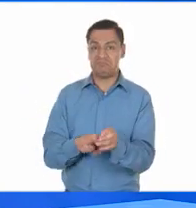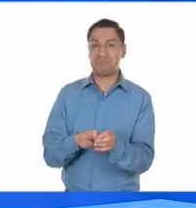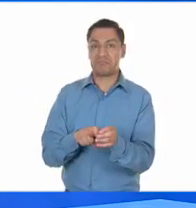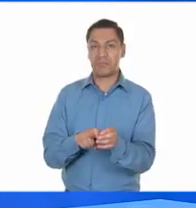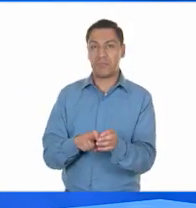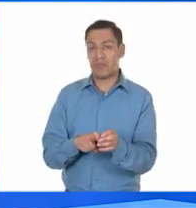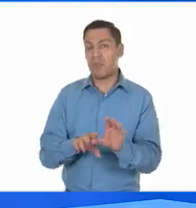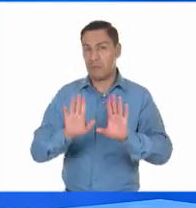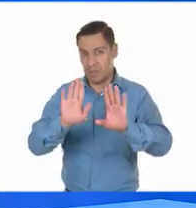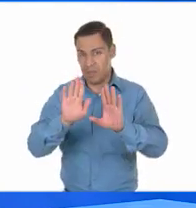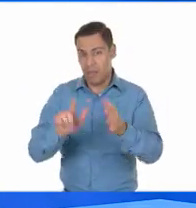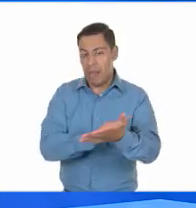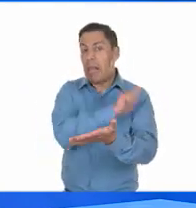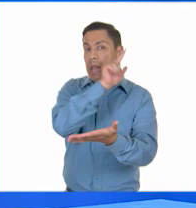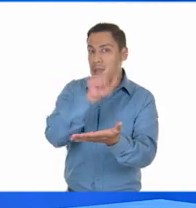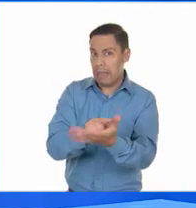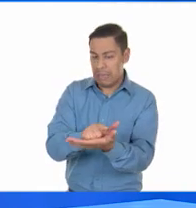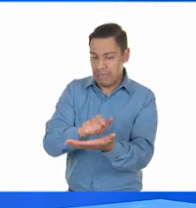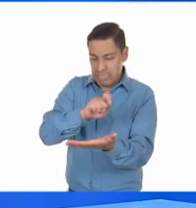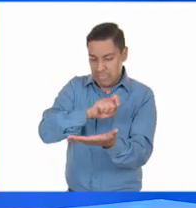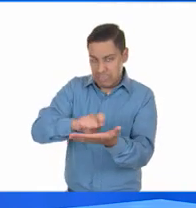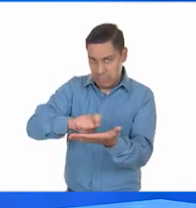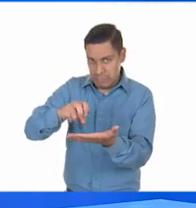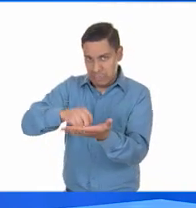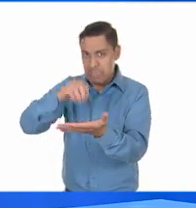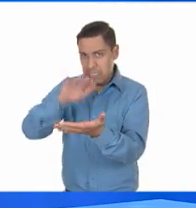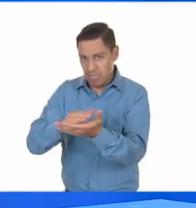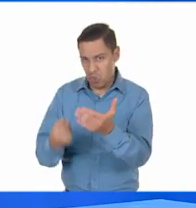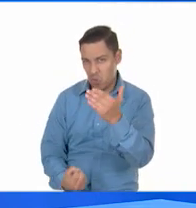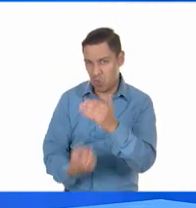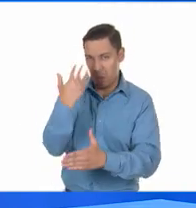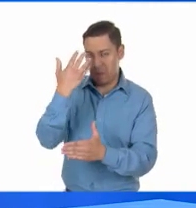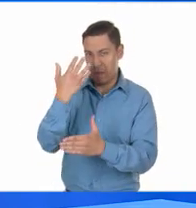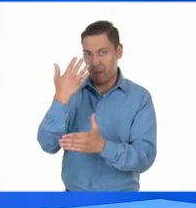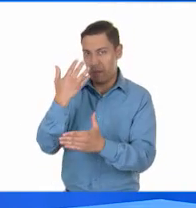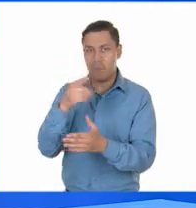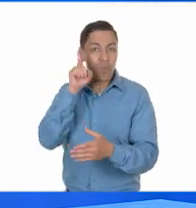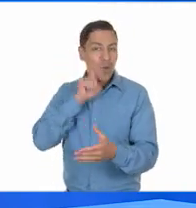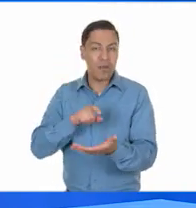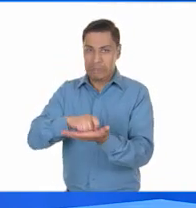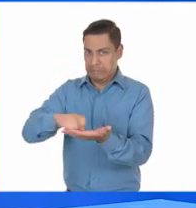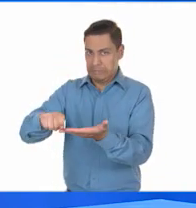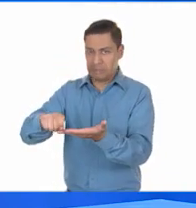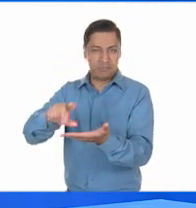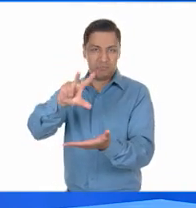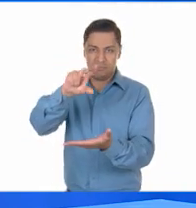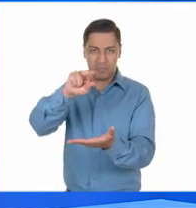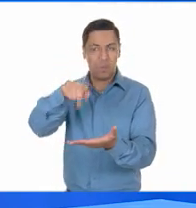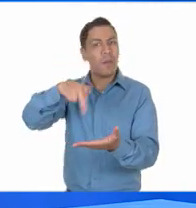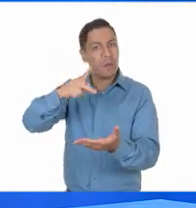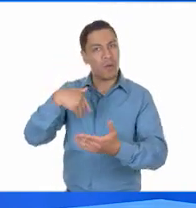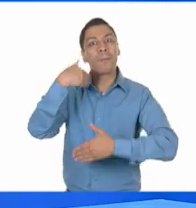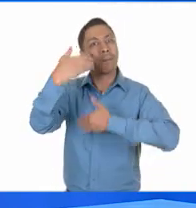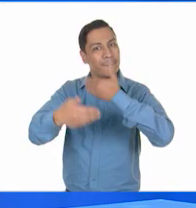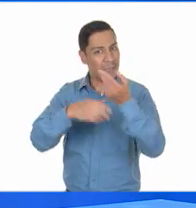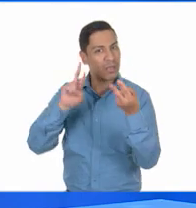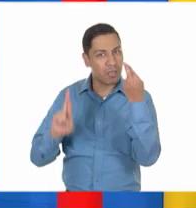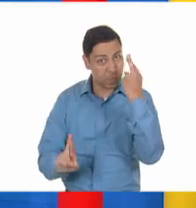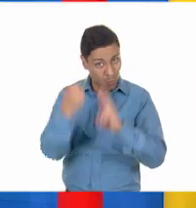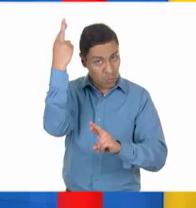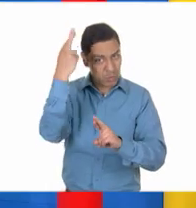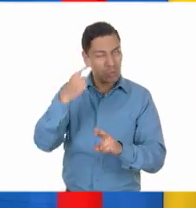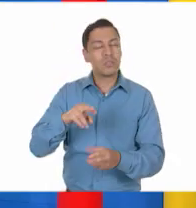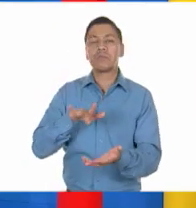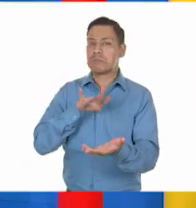fue solicitada para conformar el Congreso Constituyente, ¿las mujeres sí tuvieron un papel político importante?